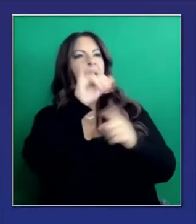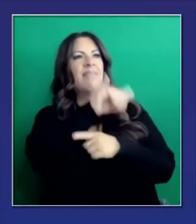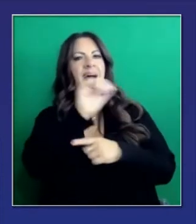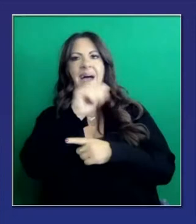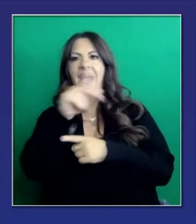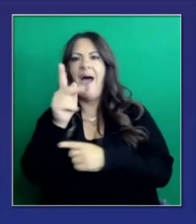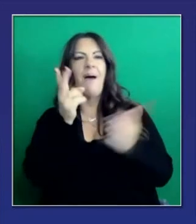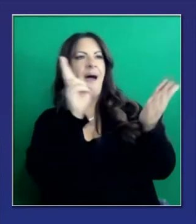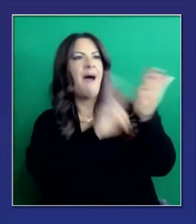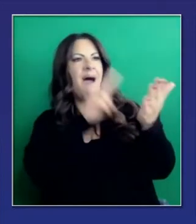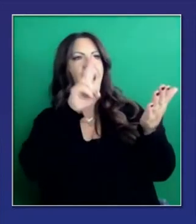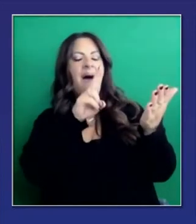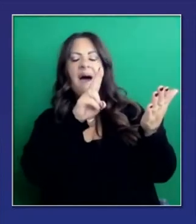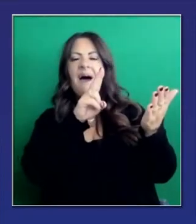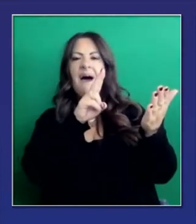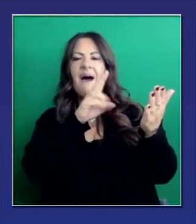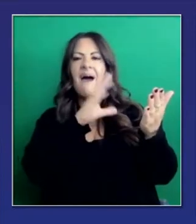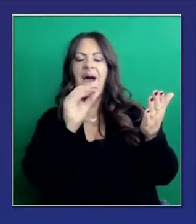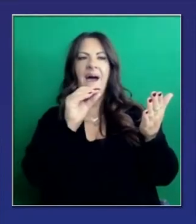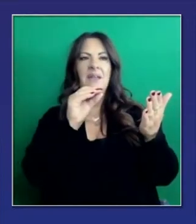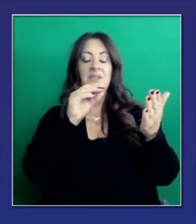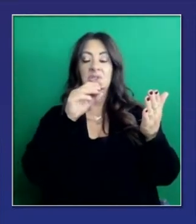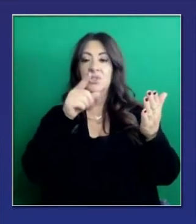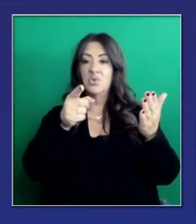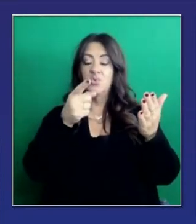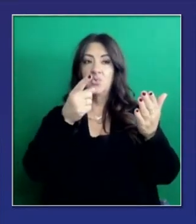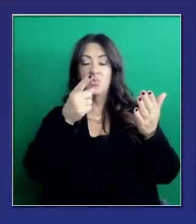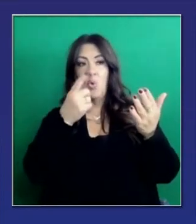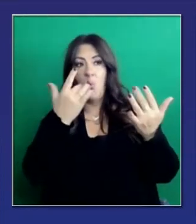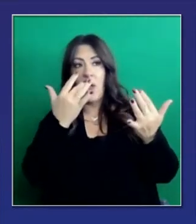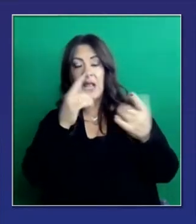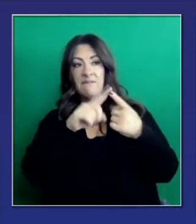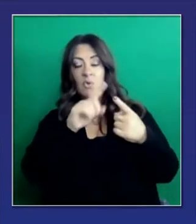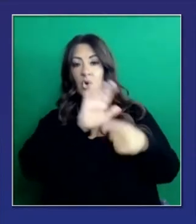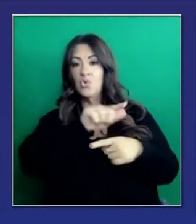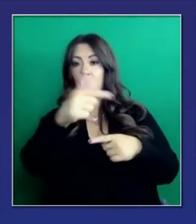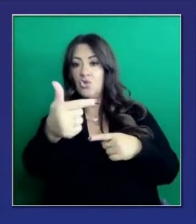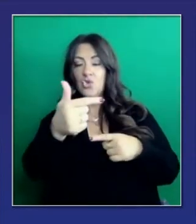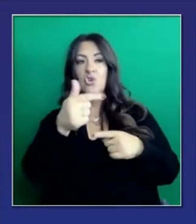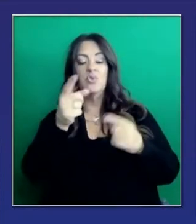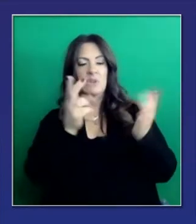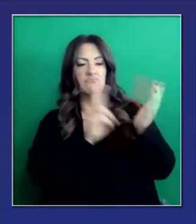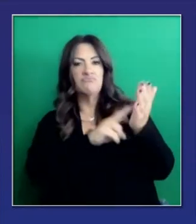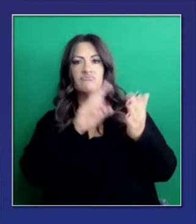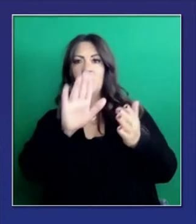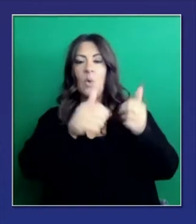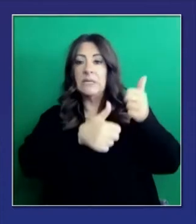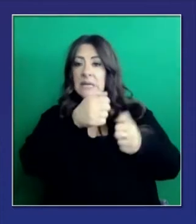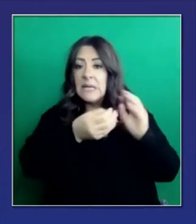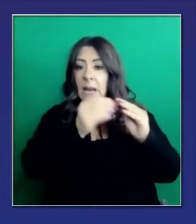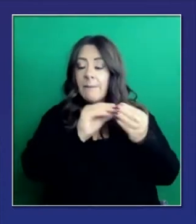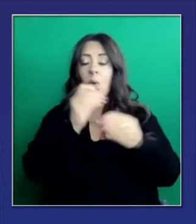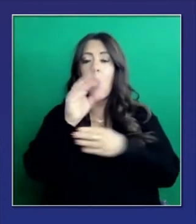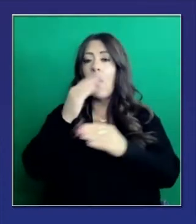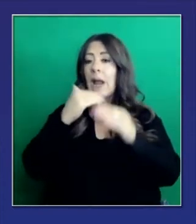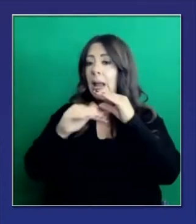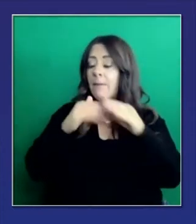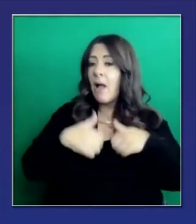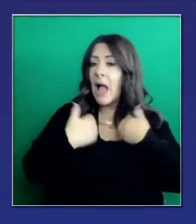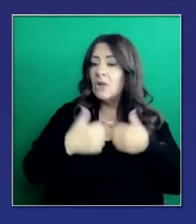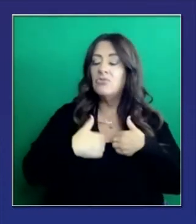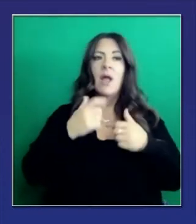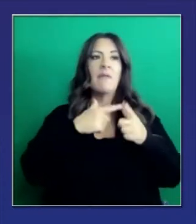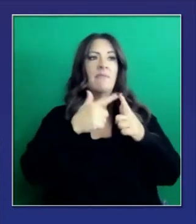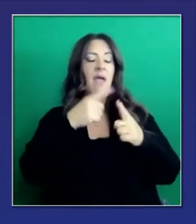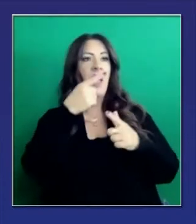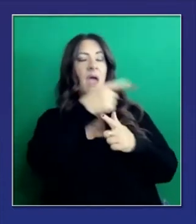My Turn. Uno firma allí, le notifican por texto o por email cuando es su turno, puede hacer una reservación cuando le toca, y como ya les